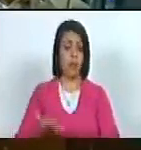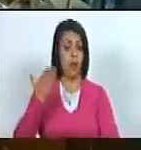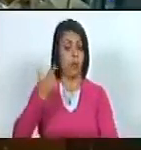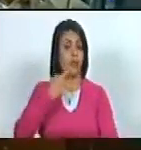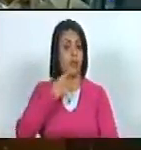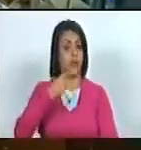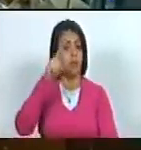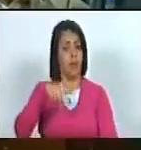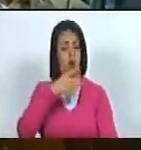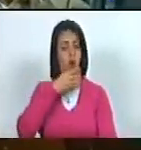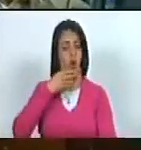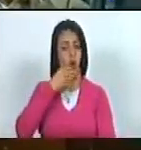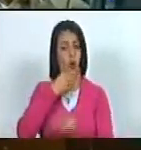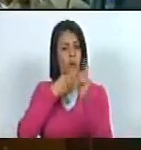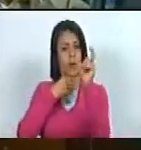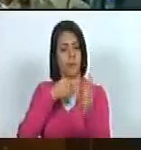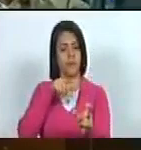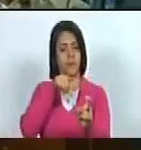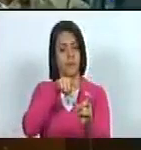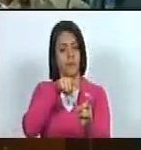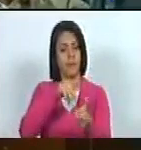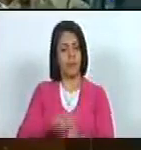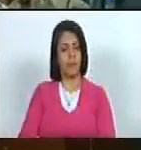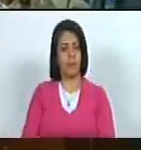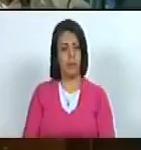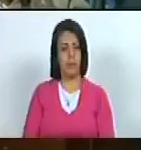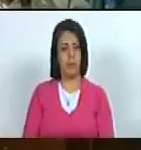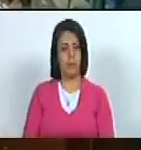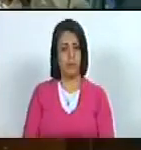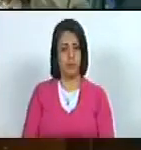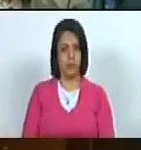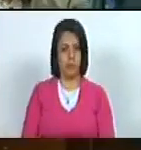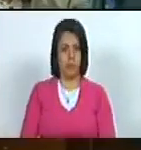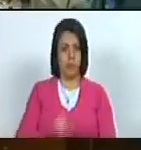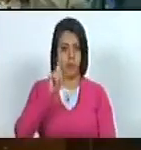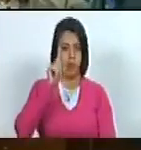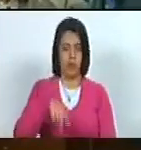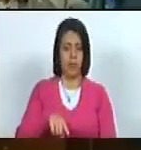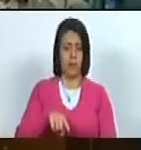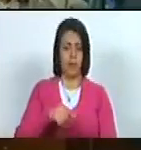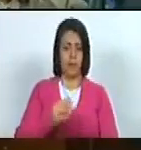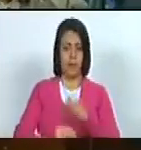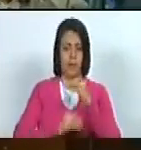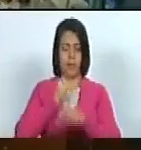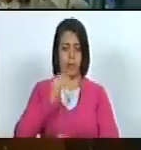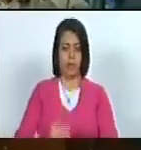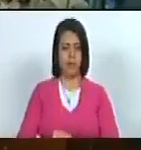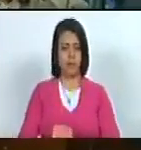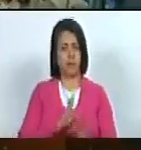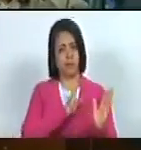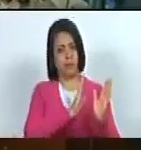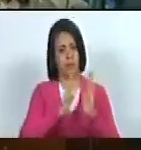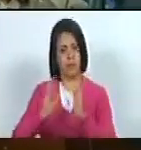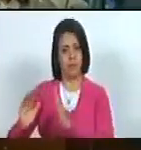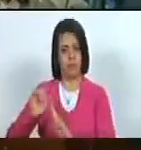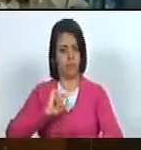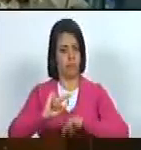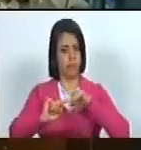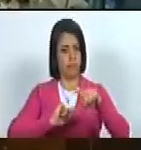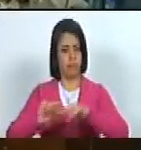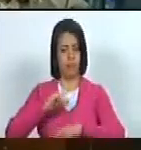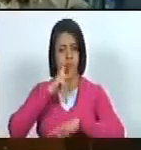señalar que este joven que además ha sido coordinador político